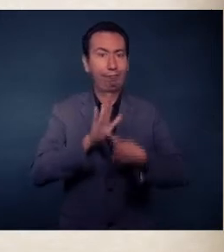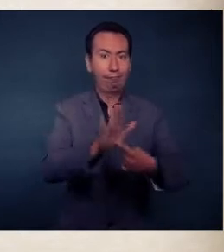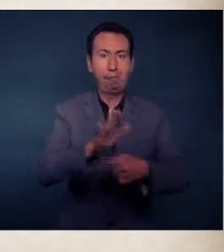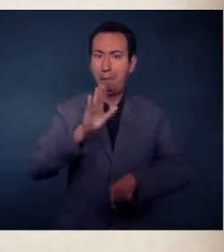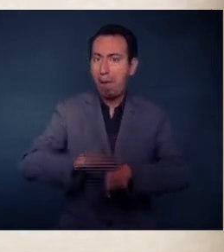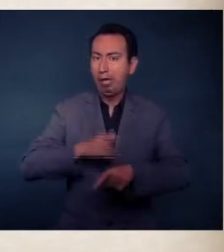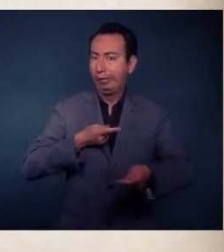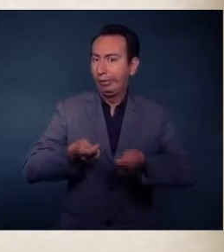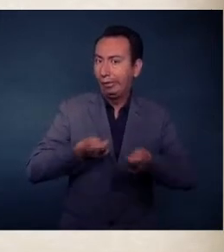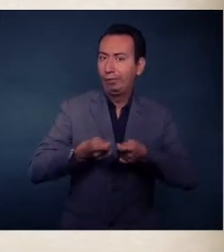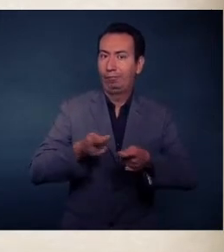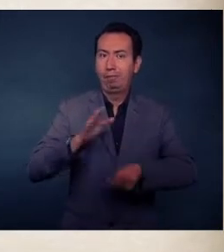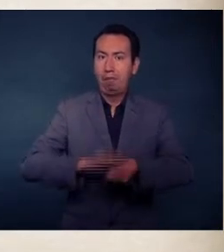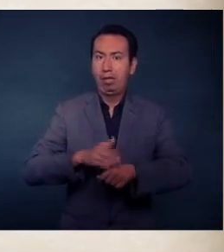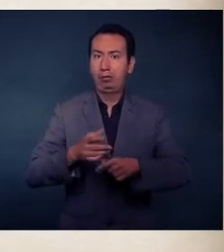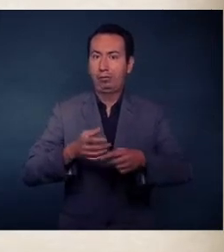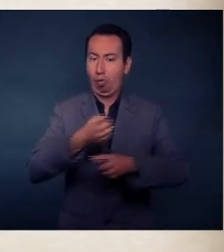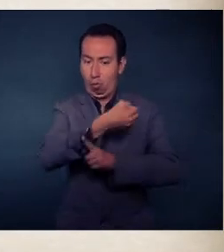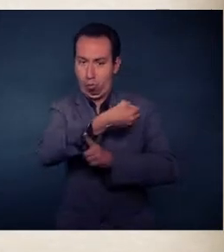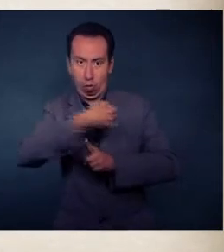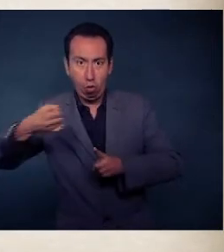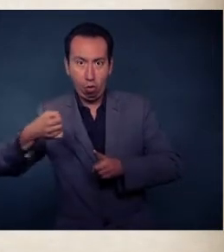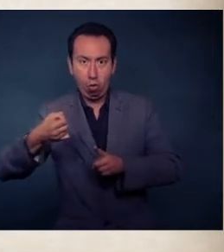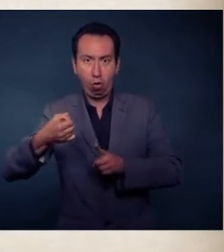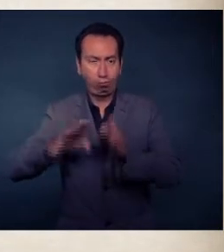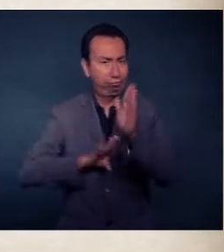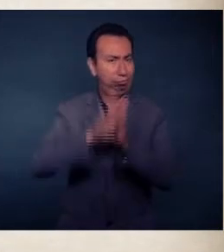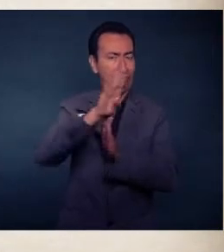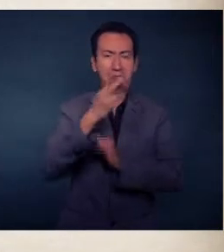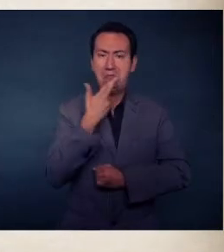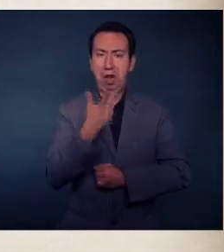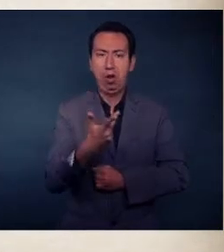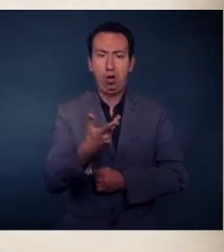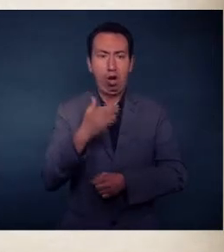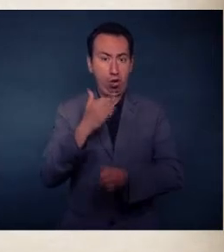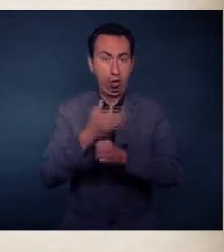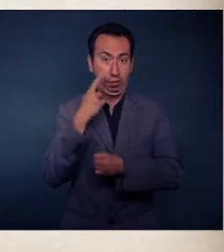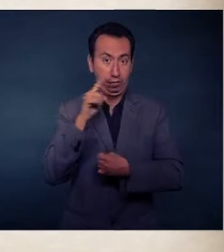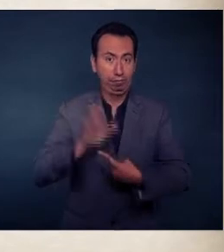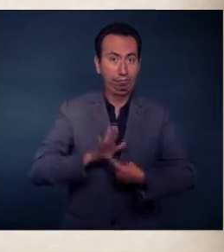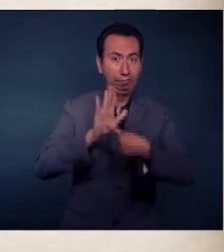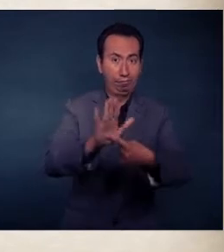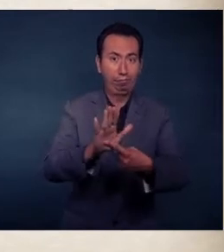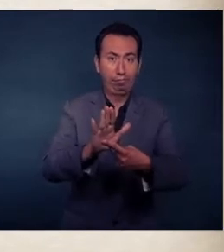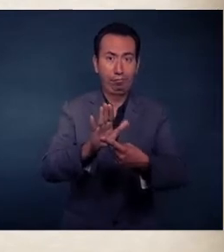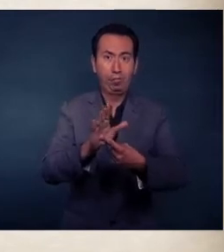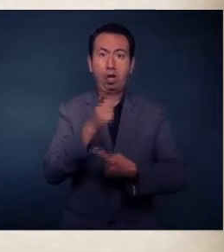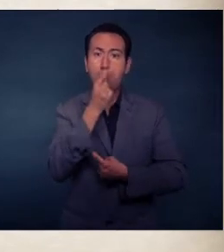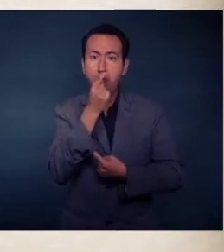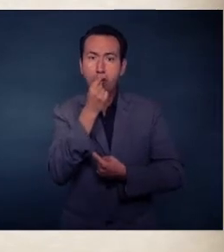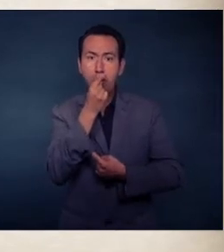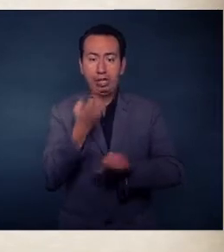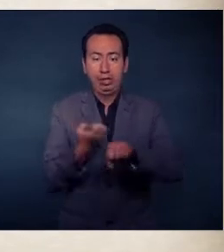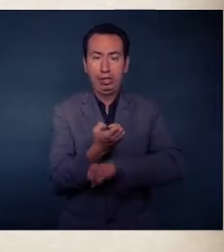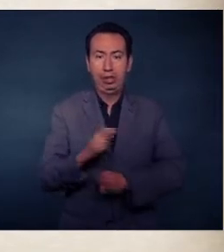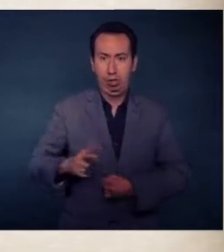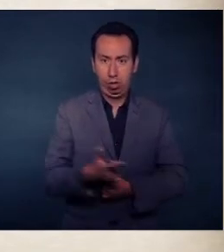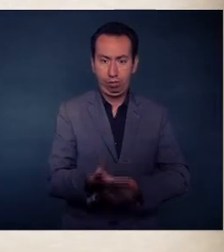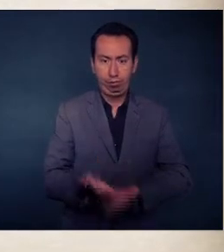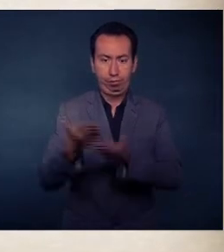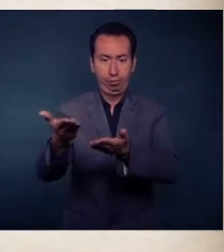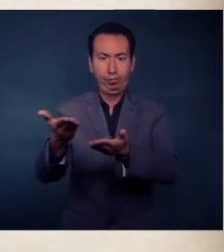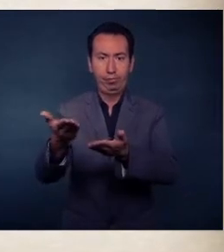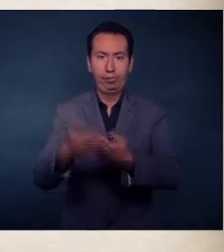coordinación mayores resultados. Repito, no tendré los detalles, pero estos son los resultados de las Fuerzas de Seguridad Pública del Estado. Adelante.